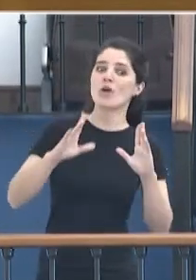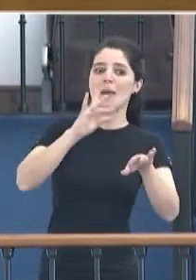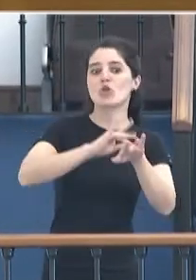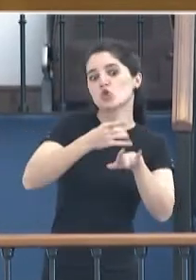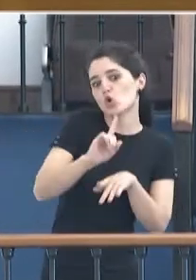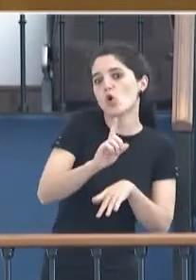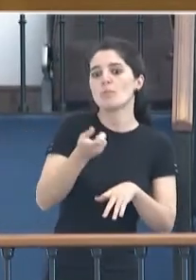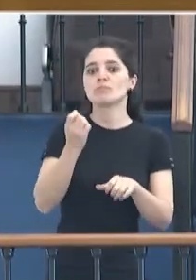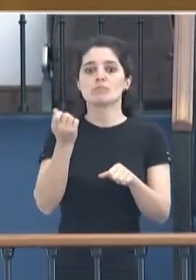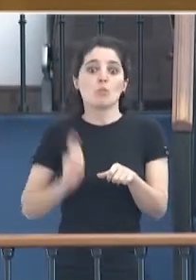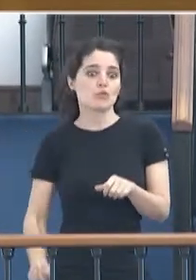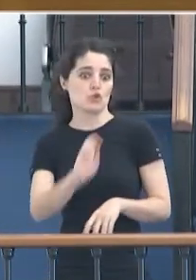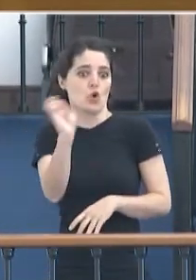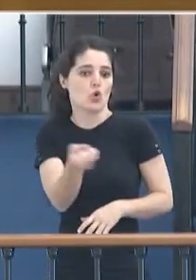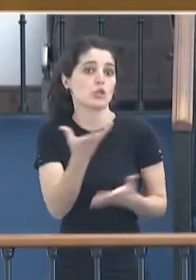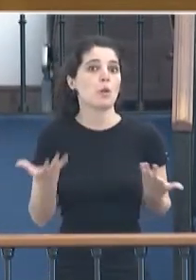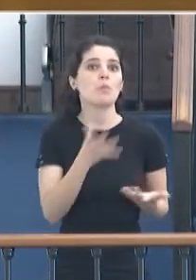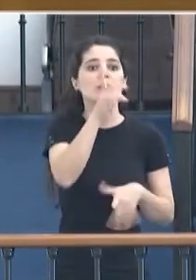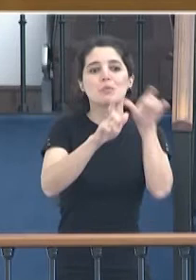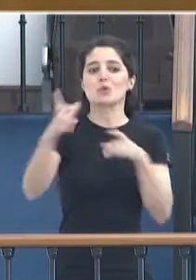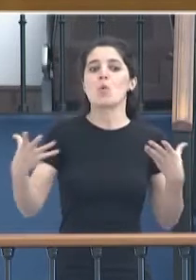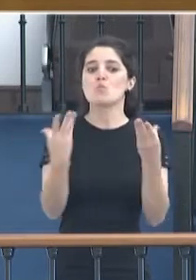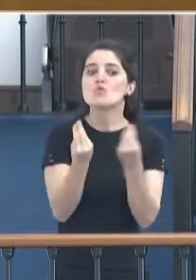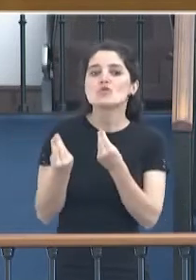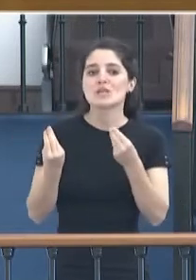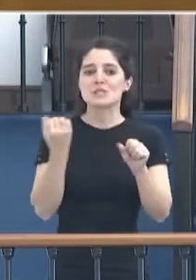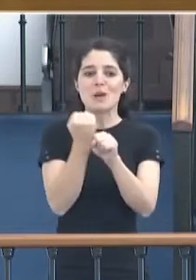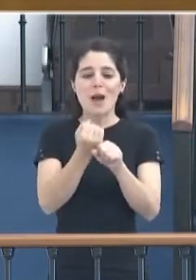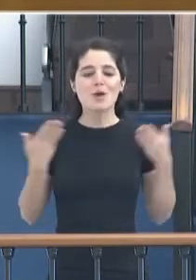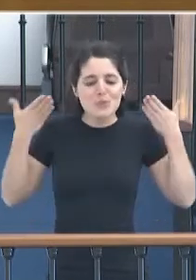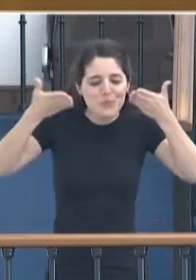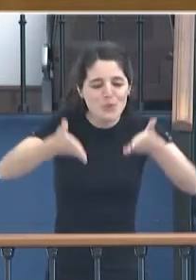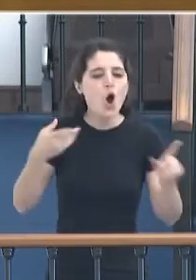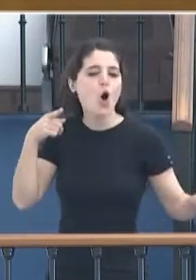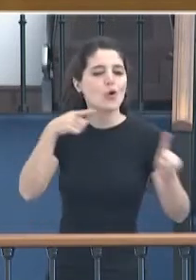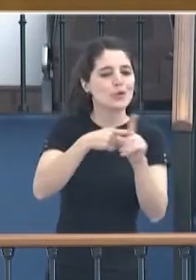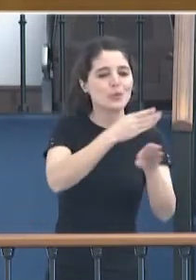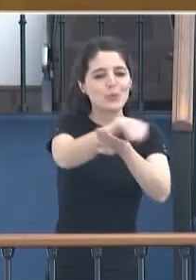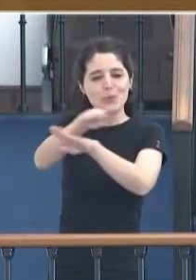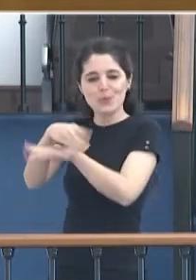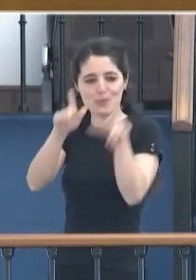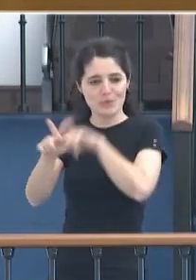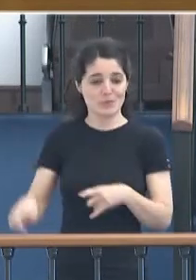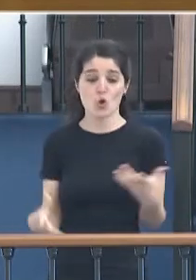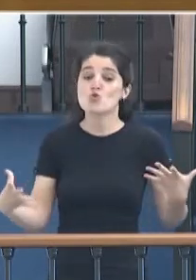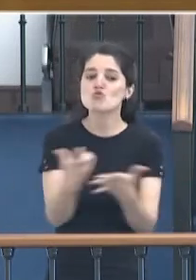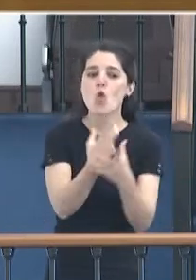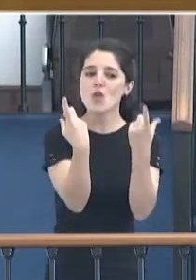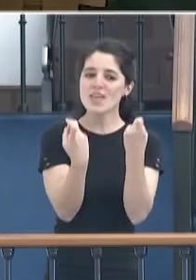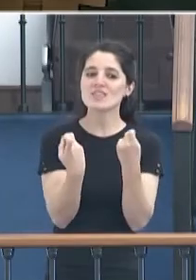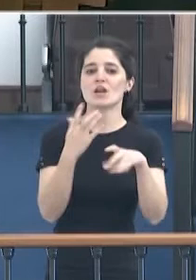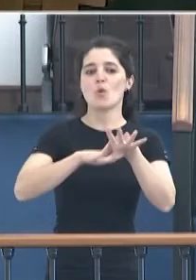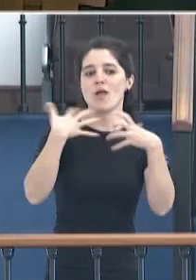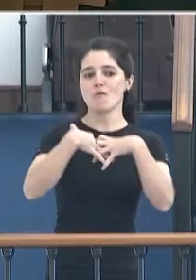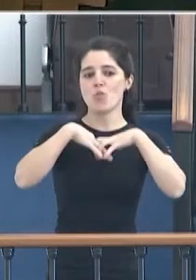Muchísima gente que trabaja ayudando a los sanitarios y que es indispensable en el funcionamiento del engranaje. A ellos,